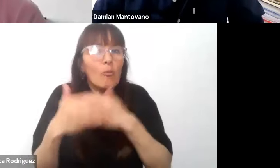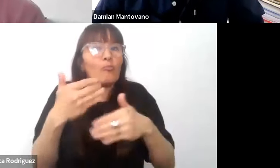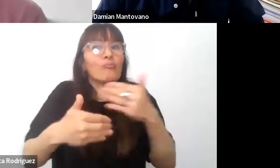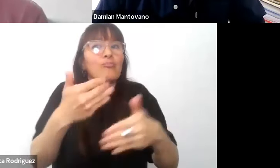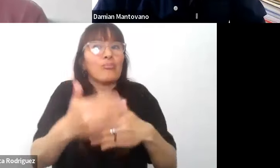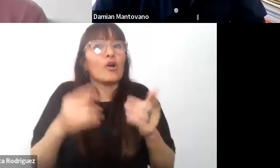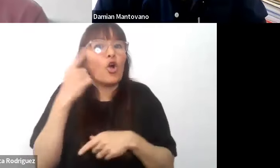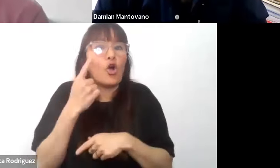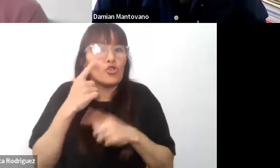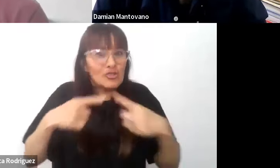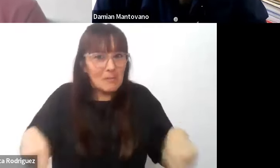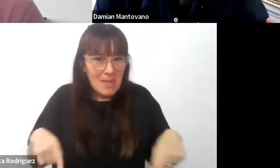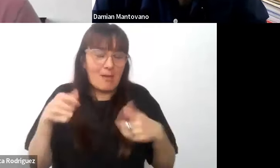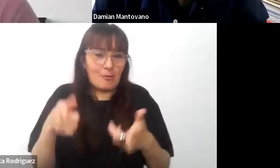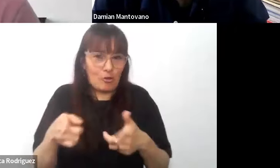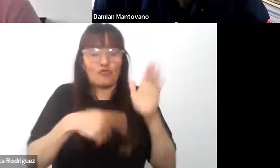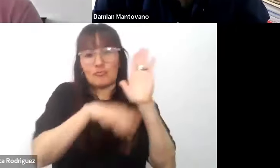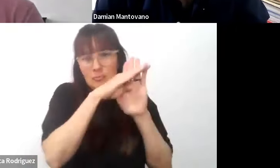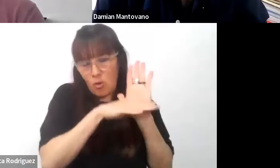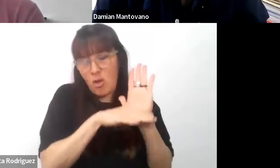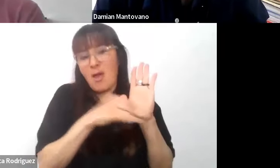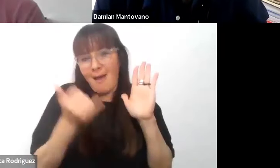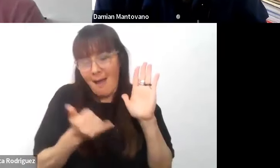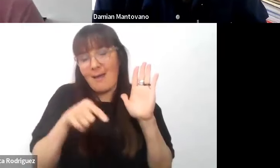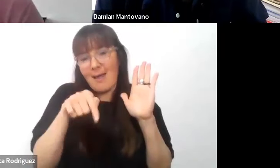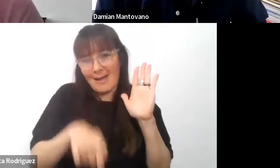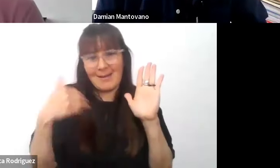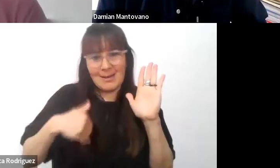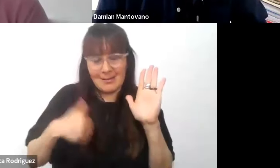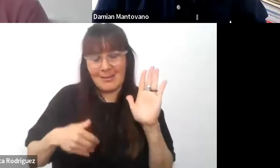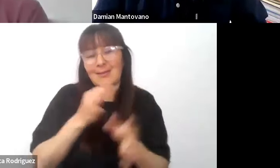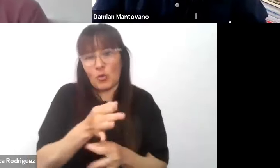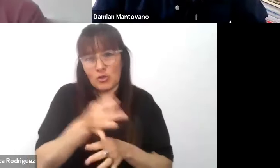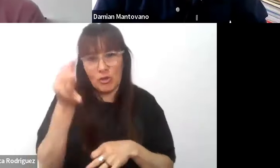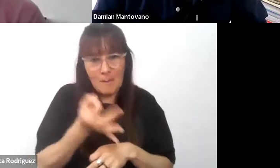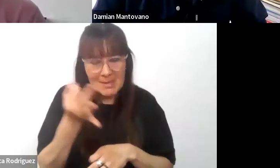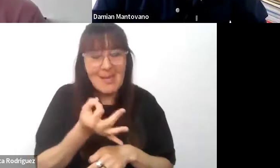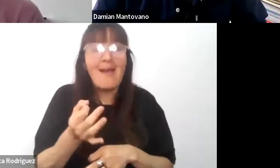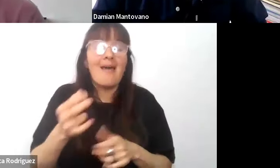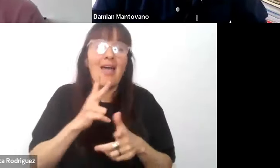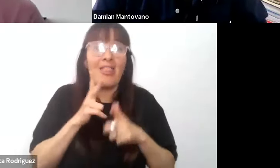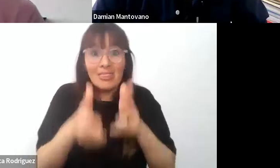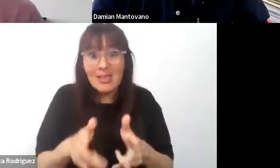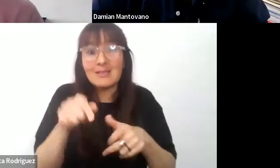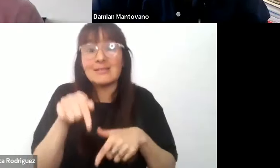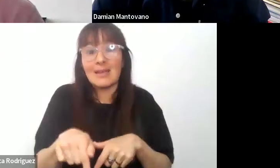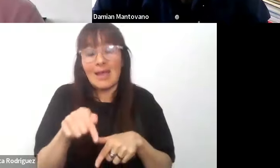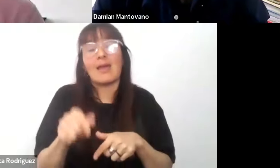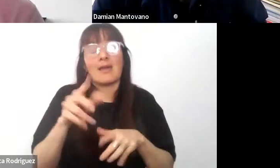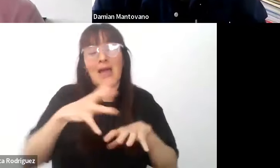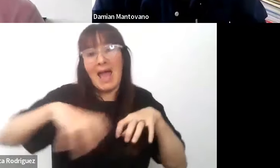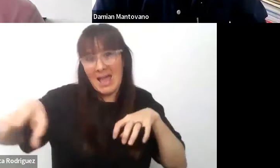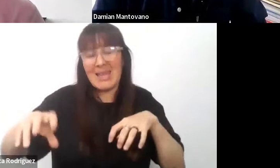normativos de la formación en educación especial en Argentina nos marca que por la complejidad del campo de acción la educación